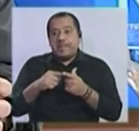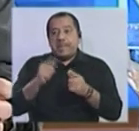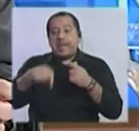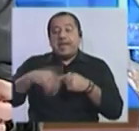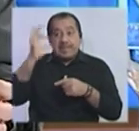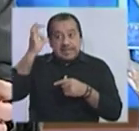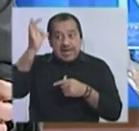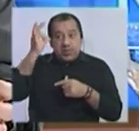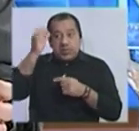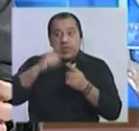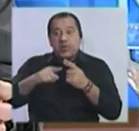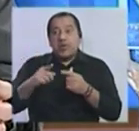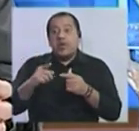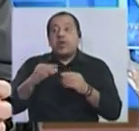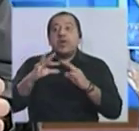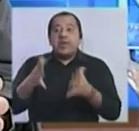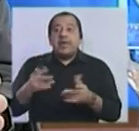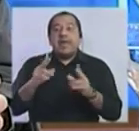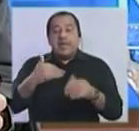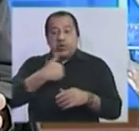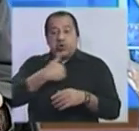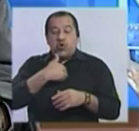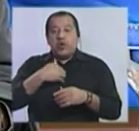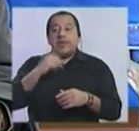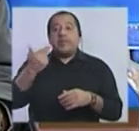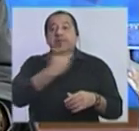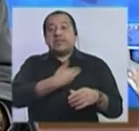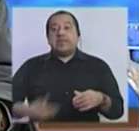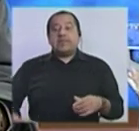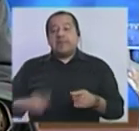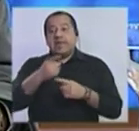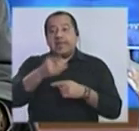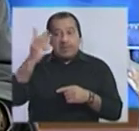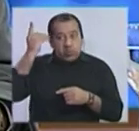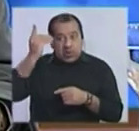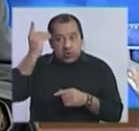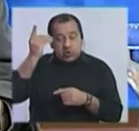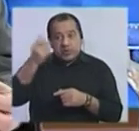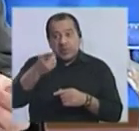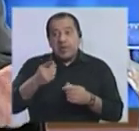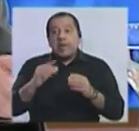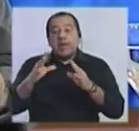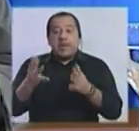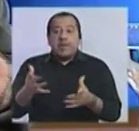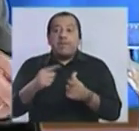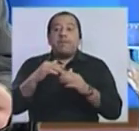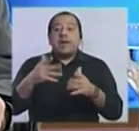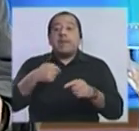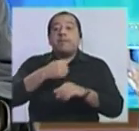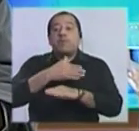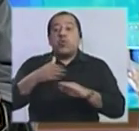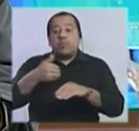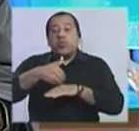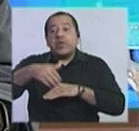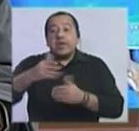Senado y quien ocupe el rol en la presidencia de la Cámara de Diputados para la articulación